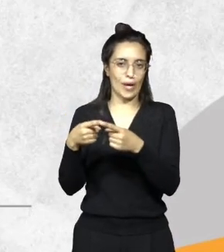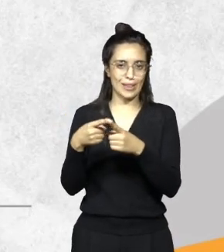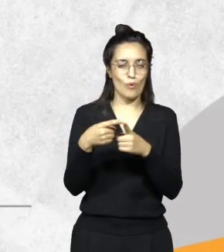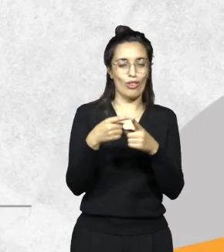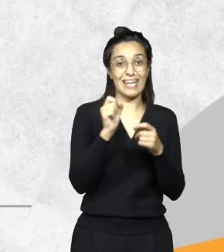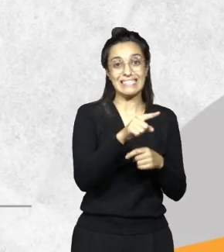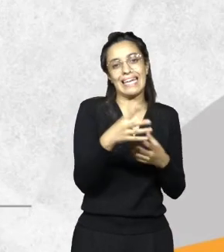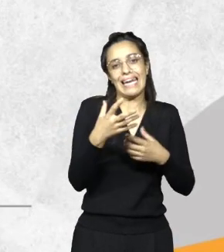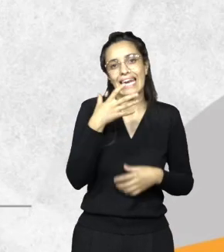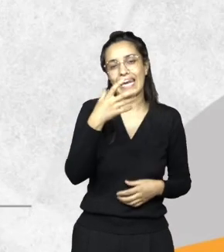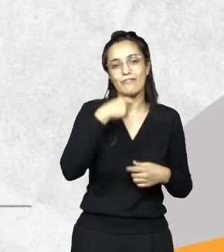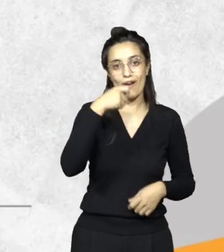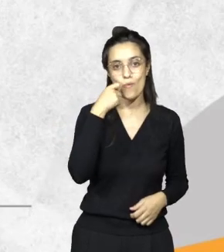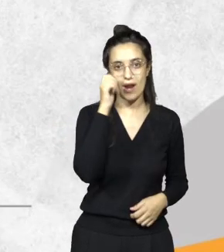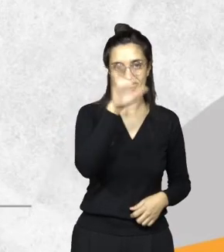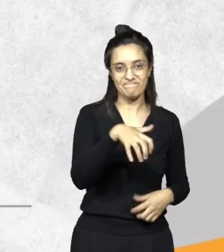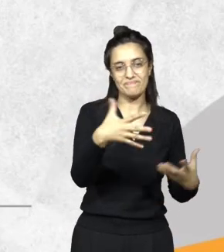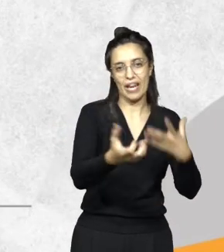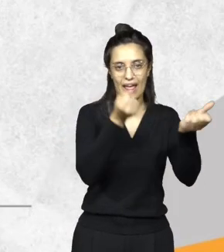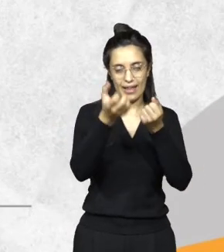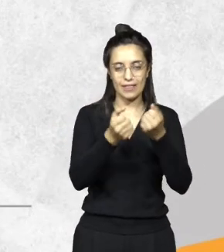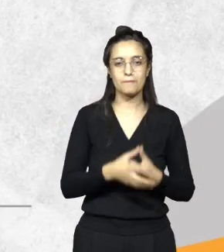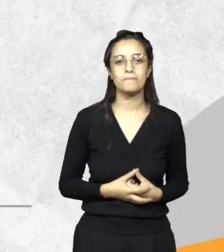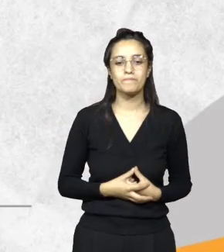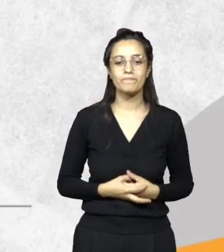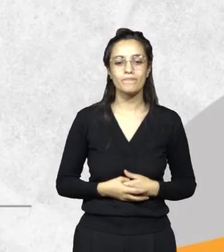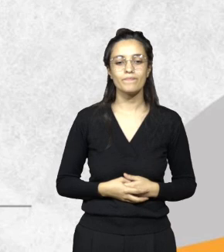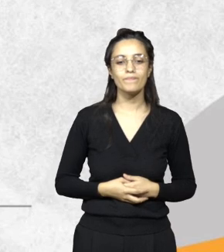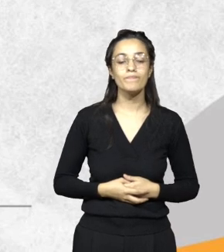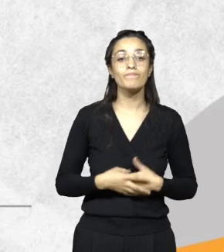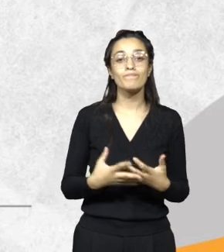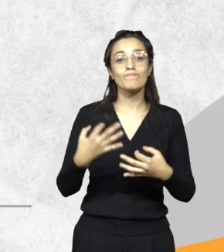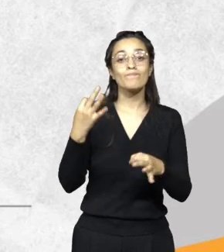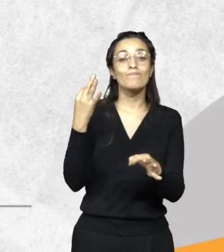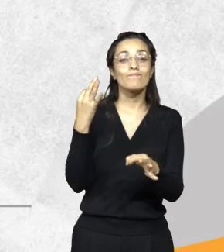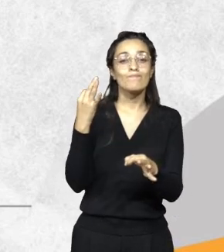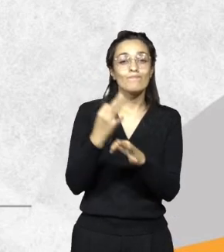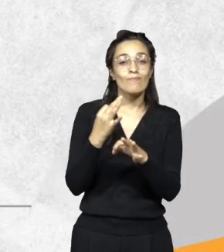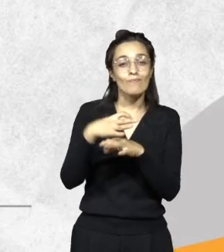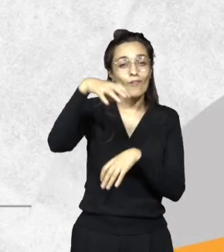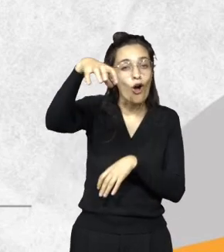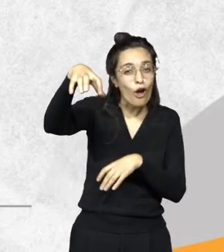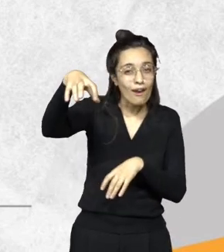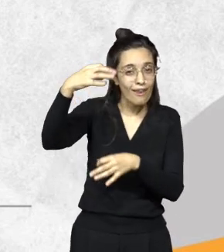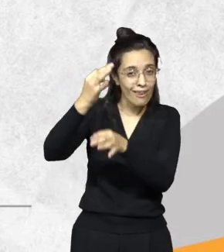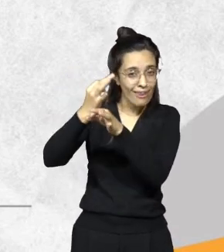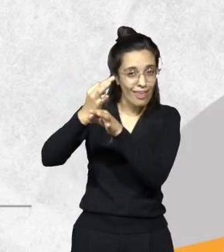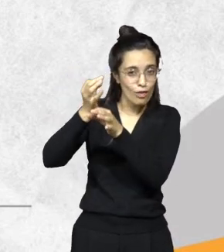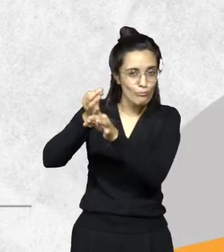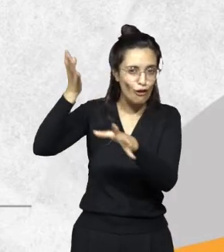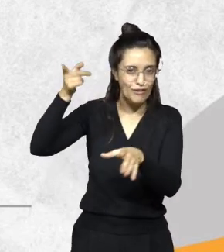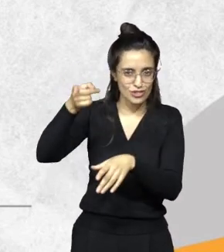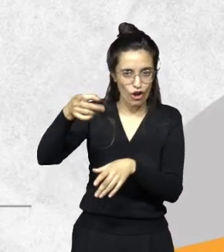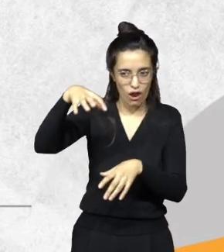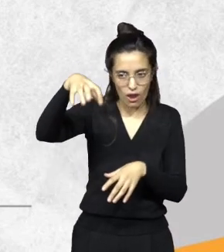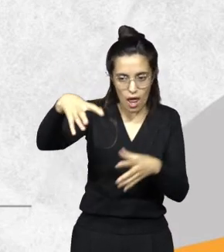fauna. Los colegios profesionales, siempre que necesitamos ayuda de algún técnico particular sobre algún supuesto que